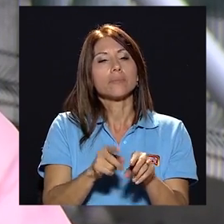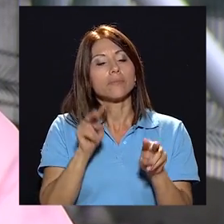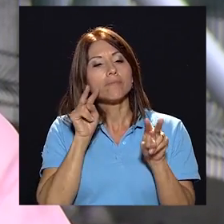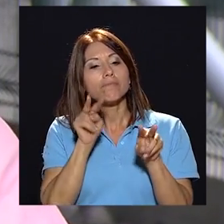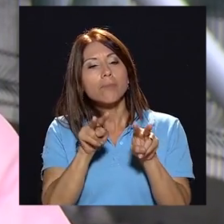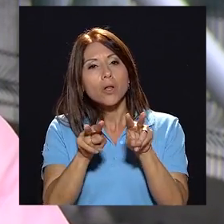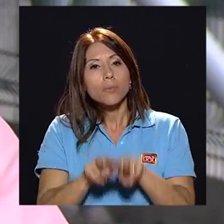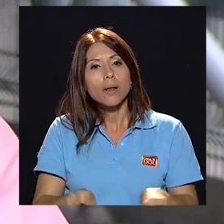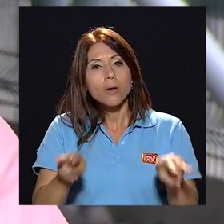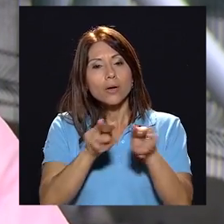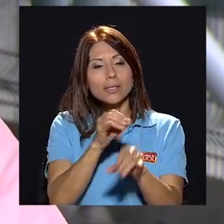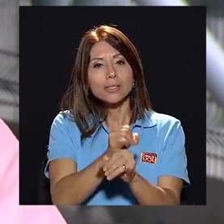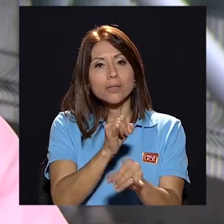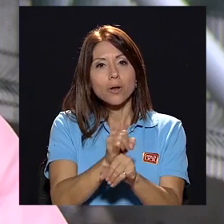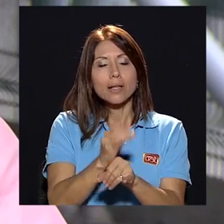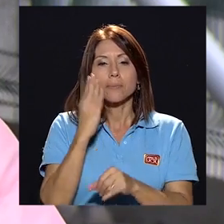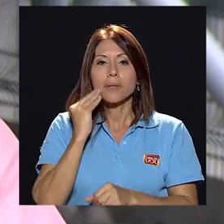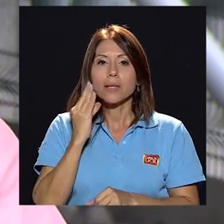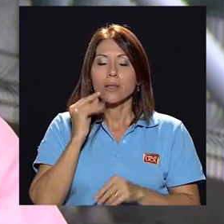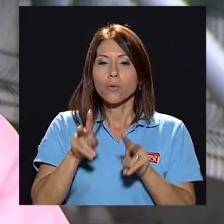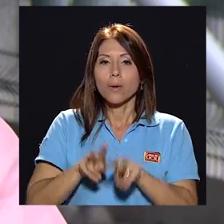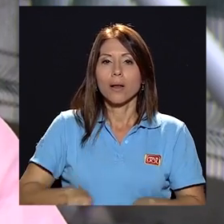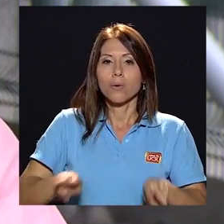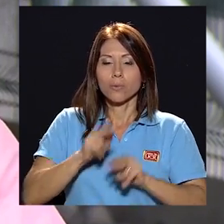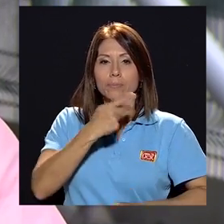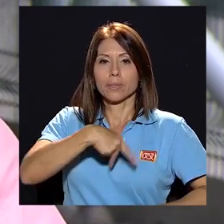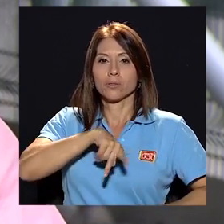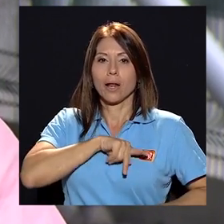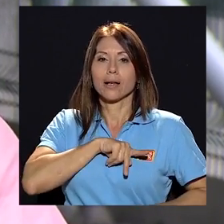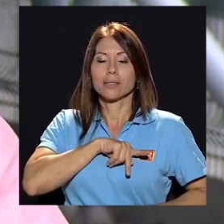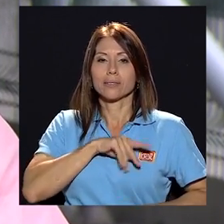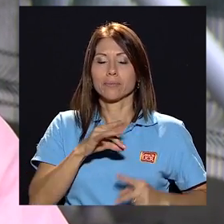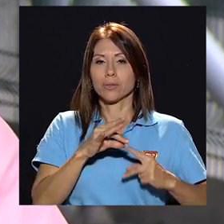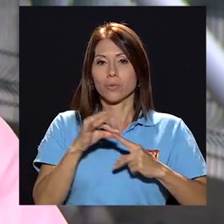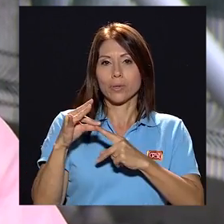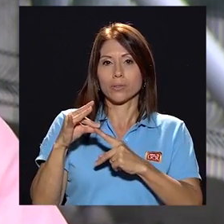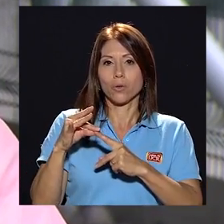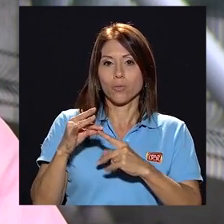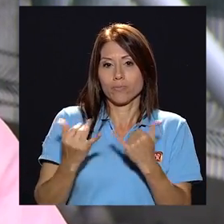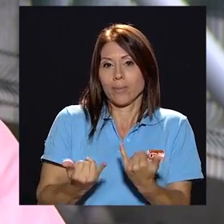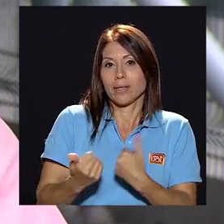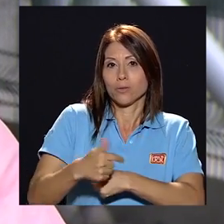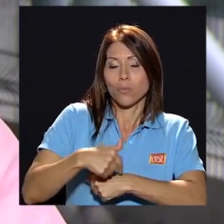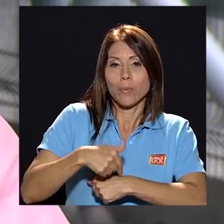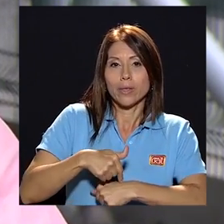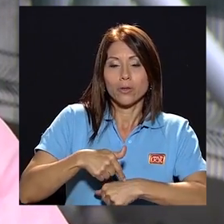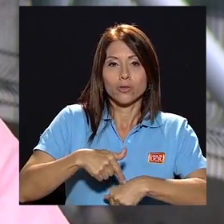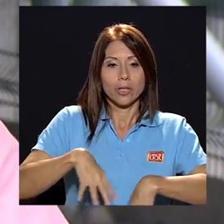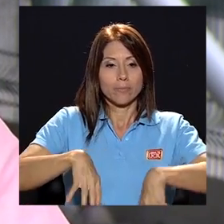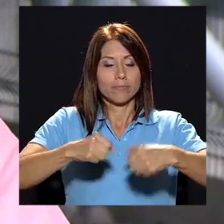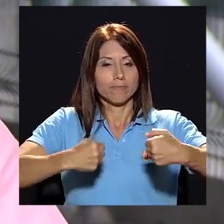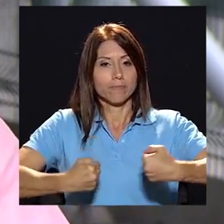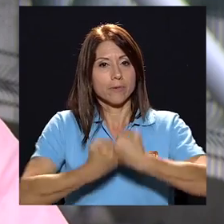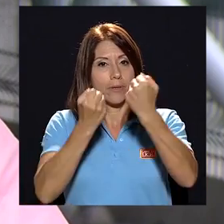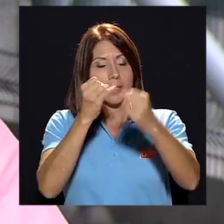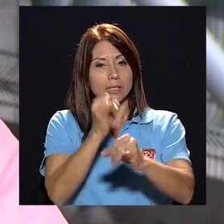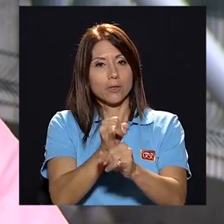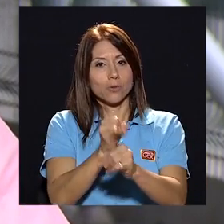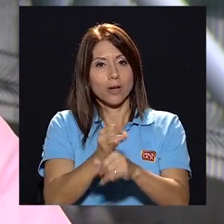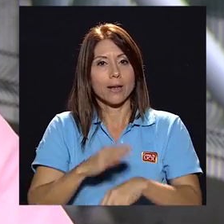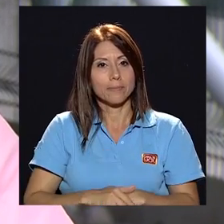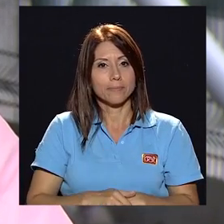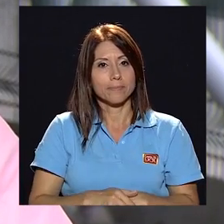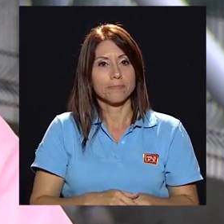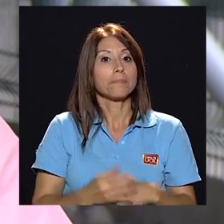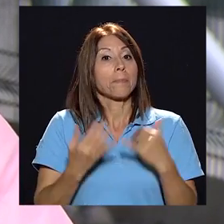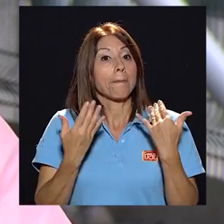viviendo los valores institucionales viviendo valores personales y sobre todo ante estos momentos de desafío institucional